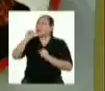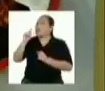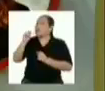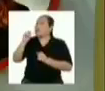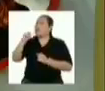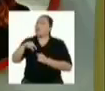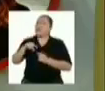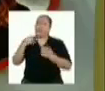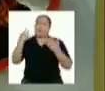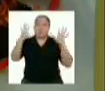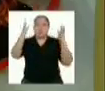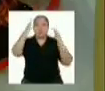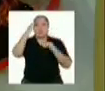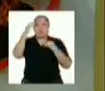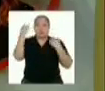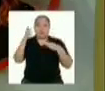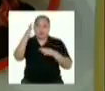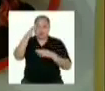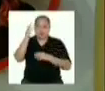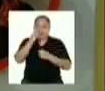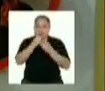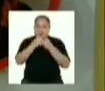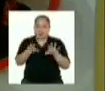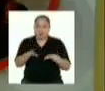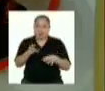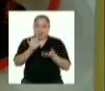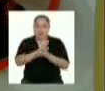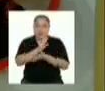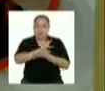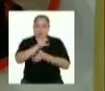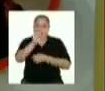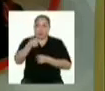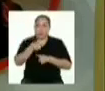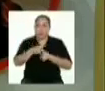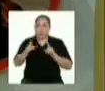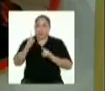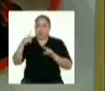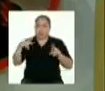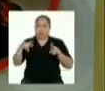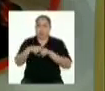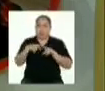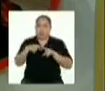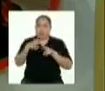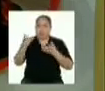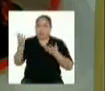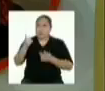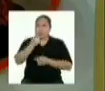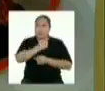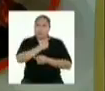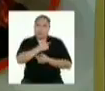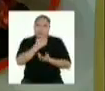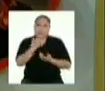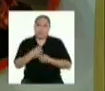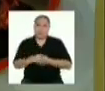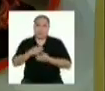Ato, ya sé, ya sé. No hay que desperdiciar el papel, pero ¿puedes no interrumpir así? ¿Asustas, por favor? Mándame un